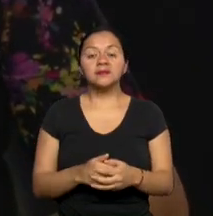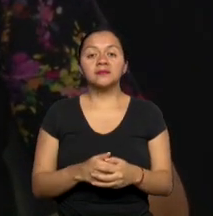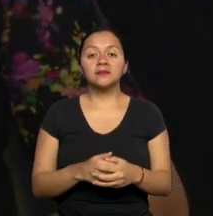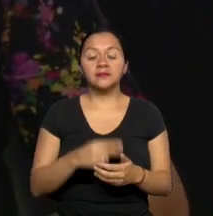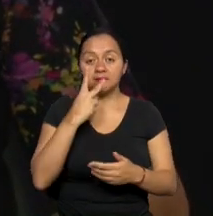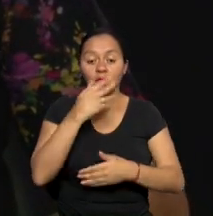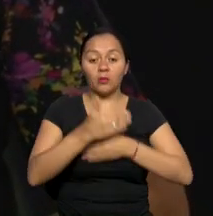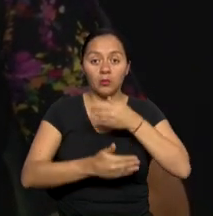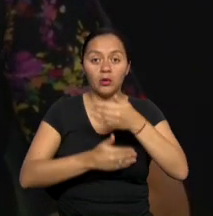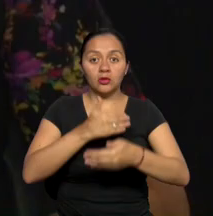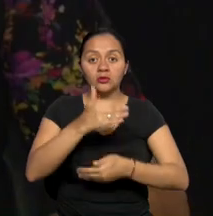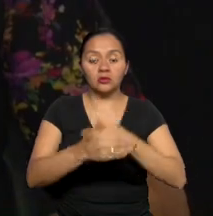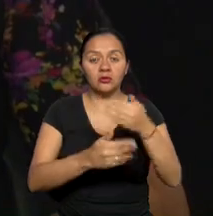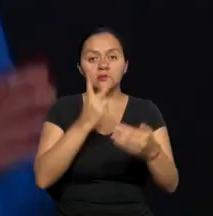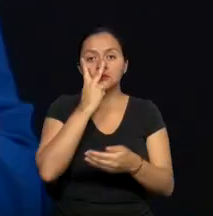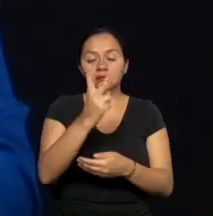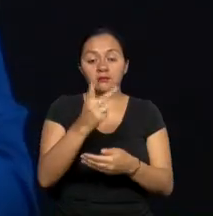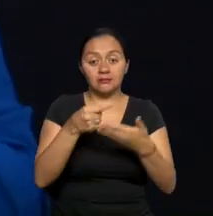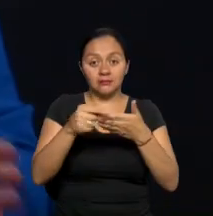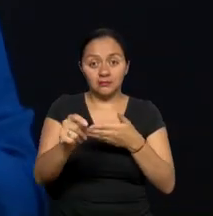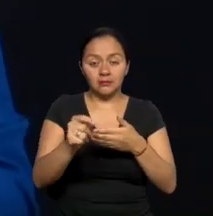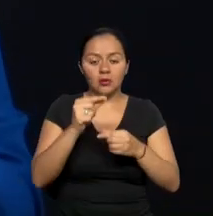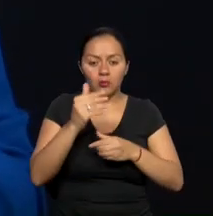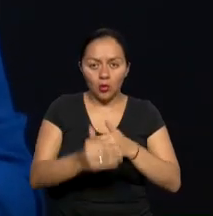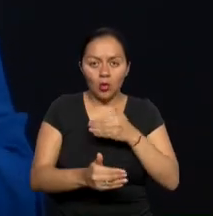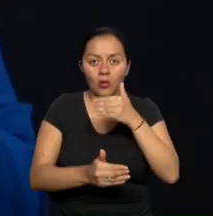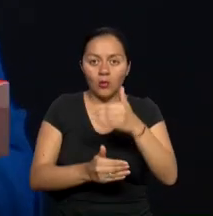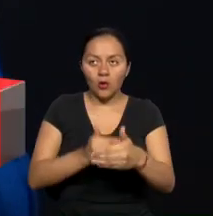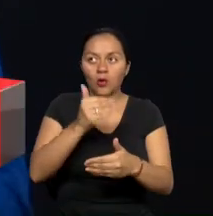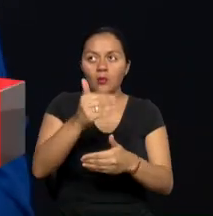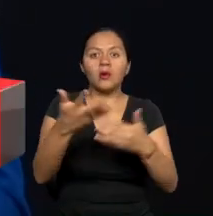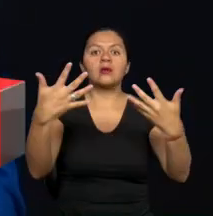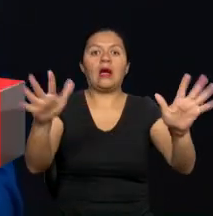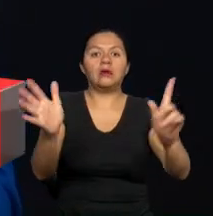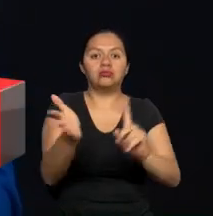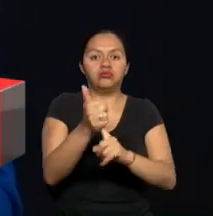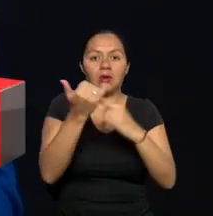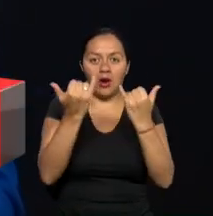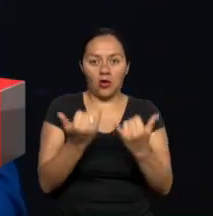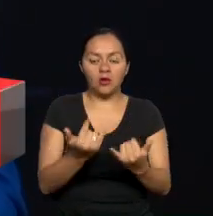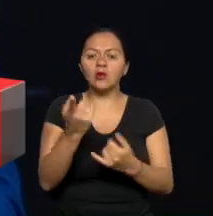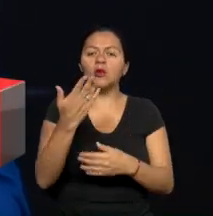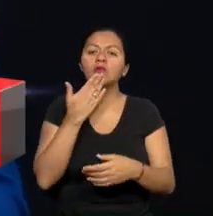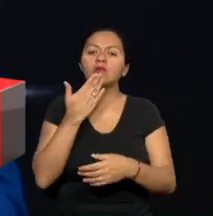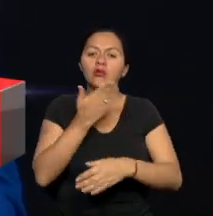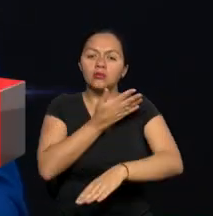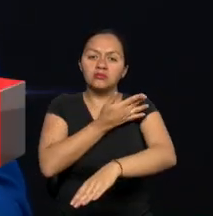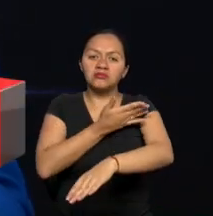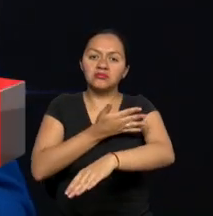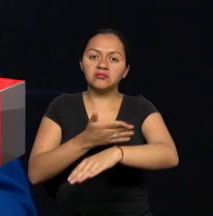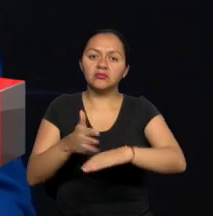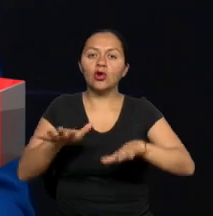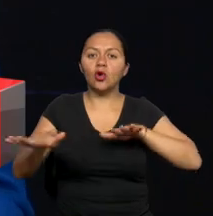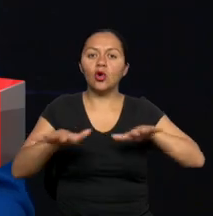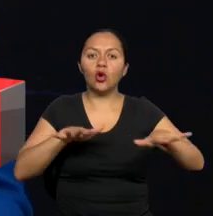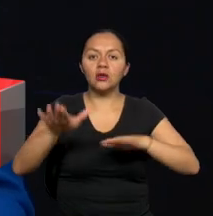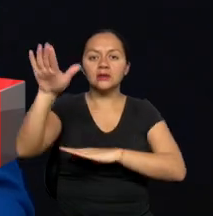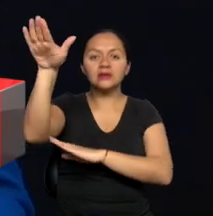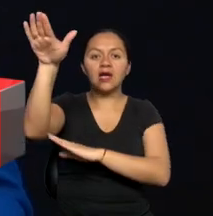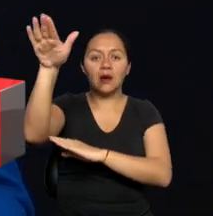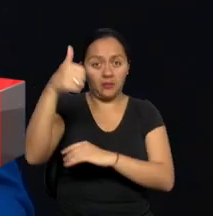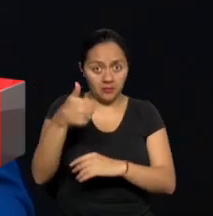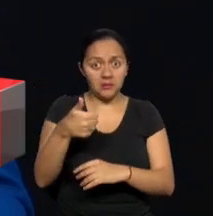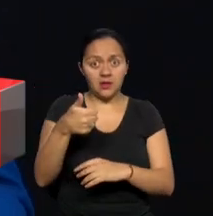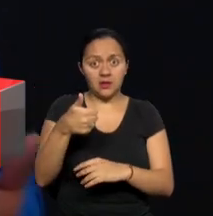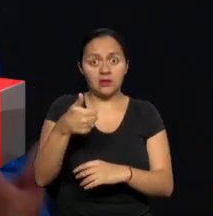proceso que vemos realmente que ha sido paso a paso ir caminando hasta llegar al momento actual, ¿cómo les ha ido a en esta coordinación con el CECAP? ¿Cuál es la